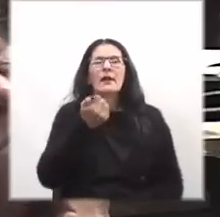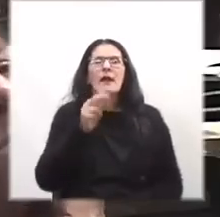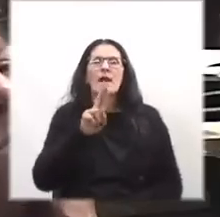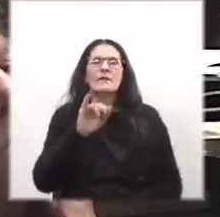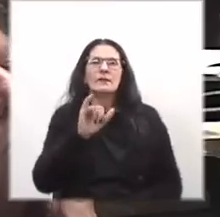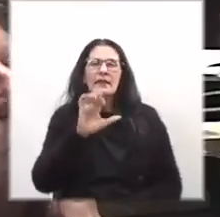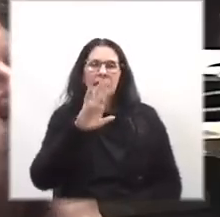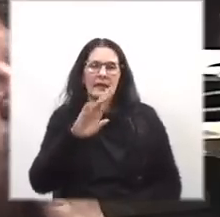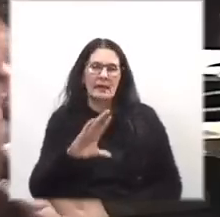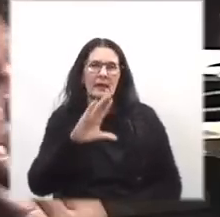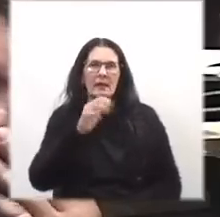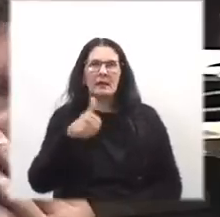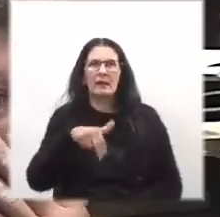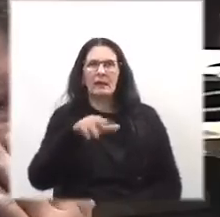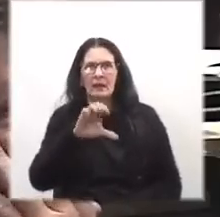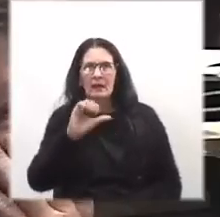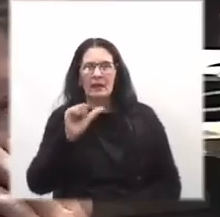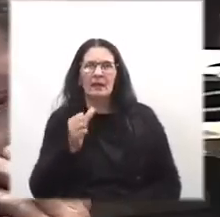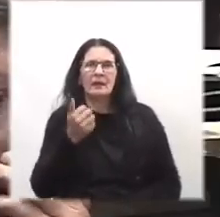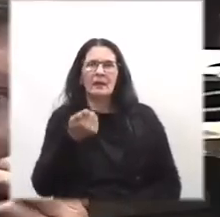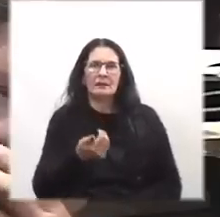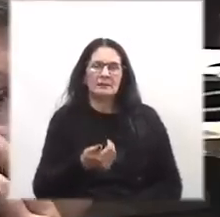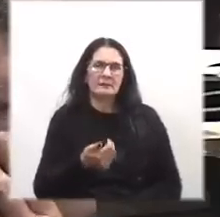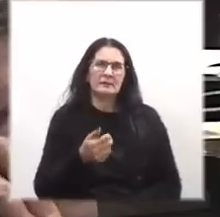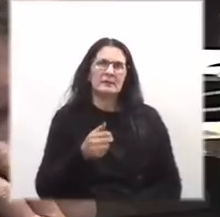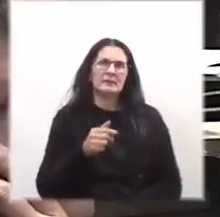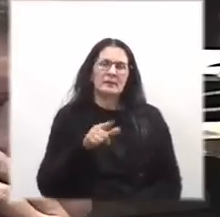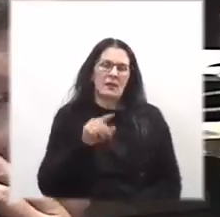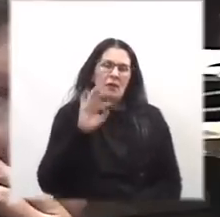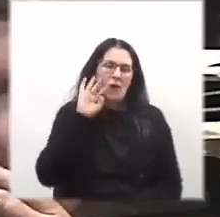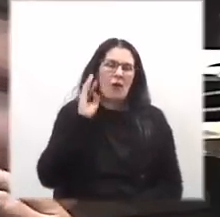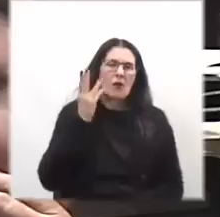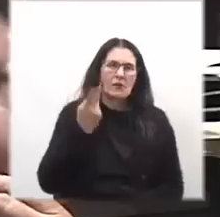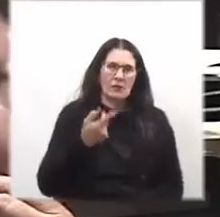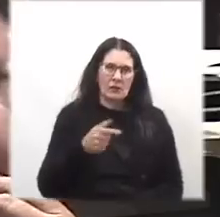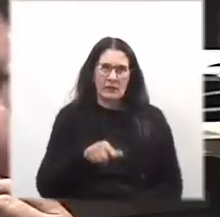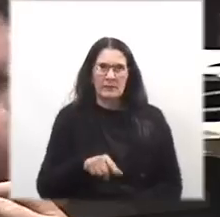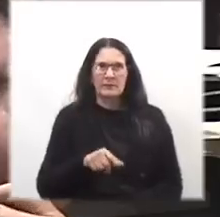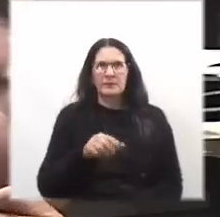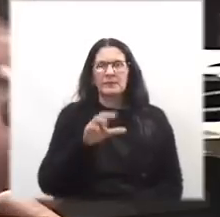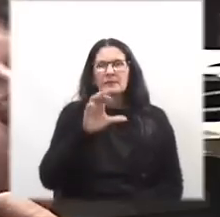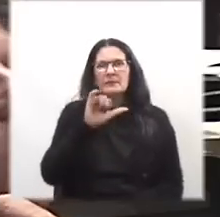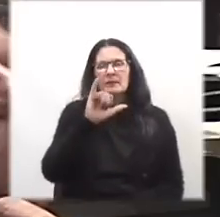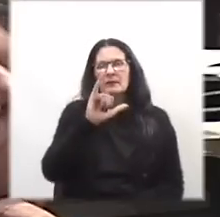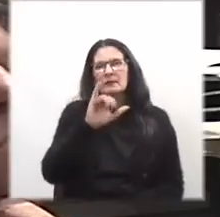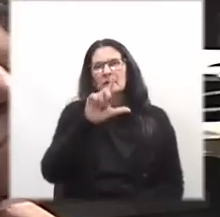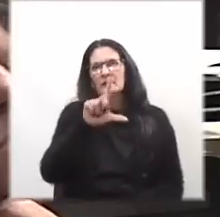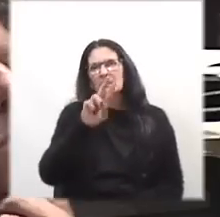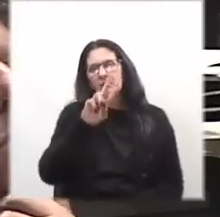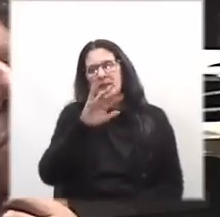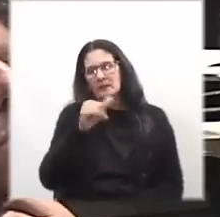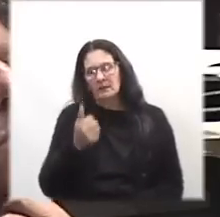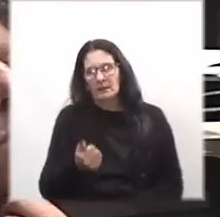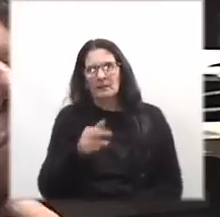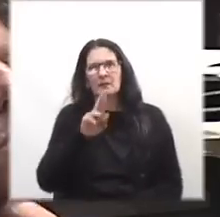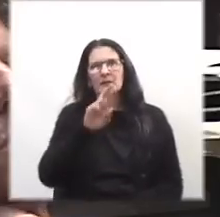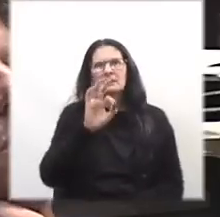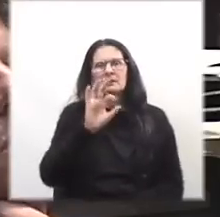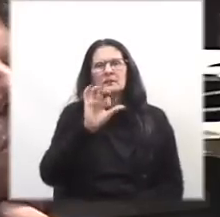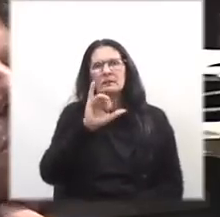una doctora Canesa con un doctor Chediac estoy nombrando gente que conozco de la profesión la doctora Silvia Cre la doctora Rosina Rossi